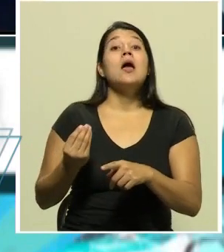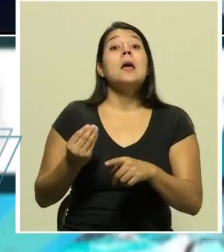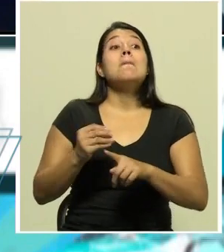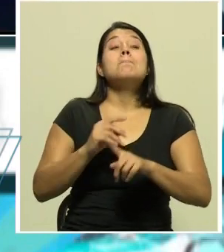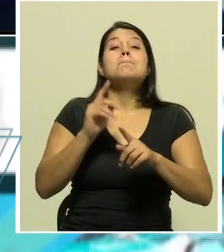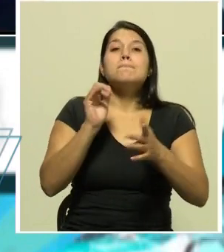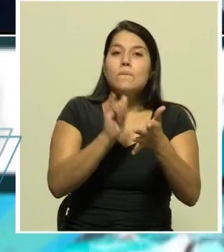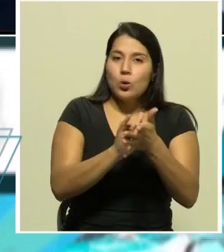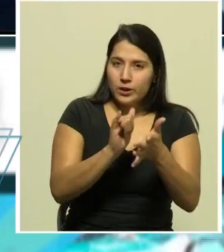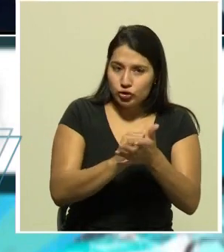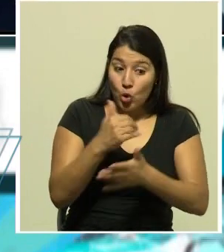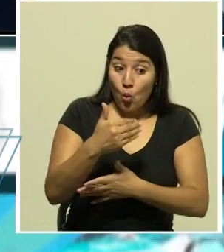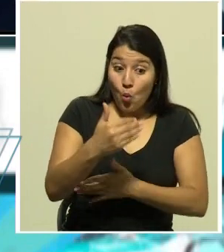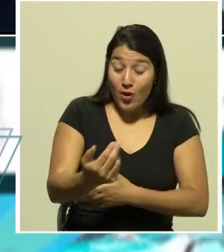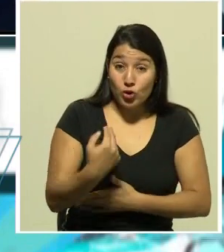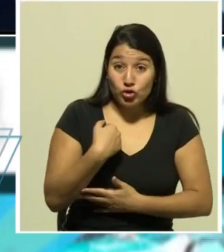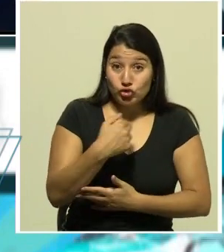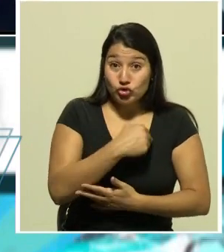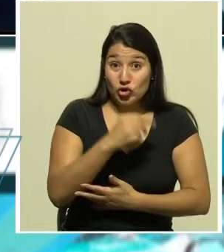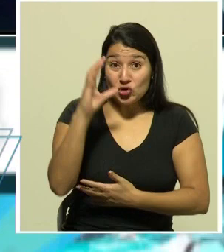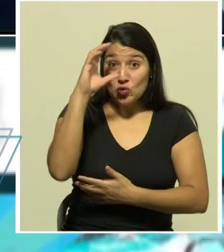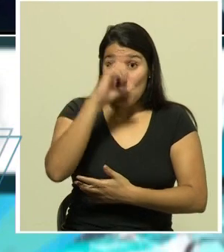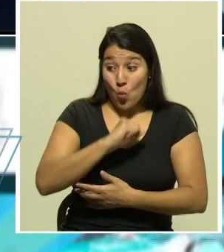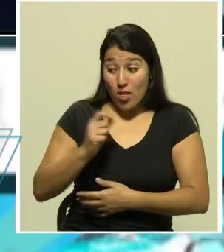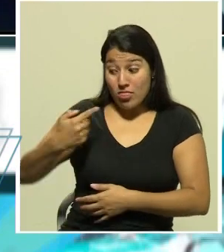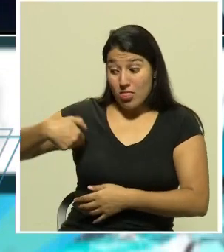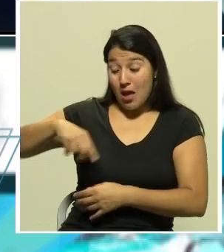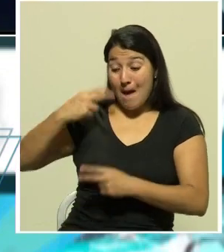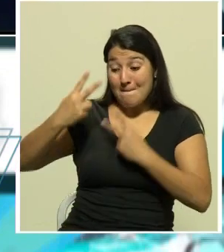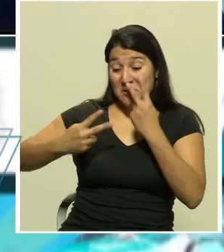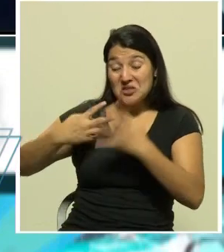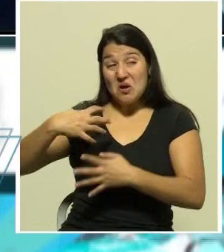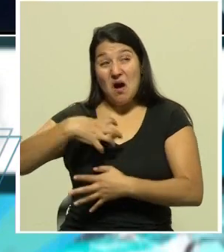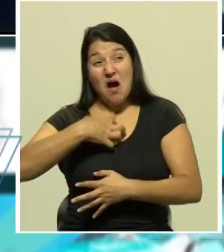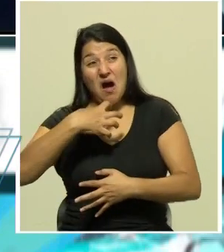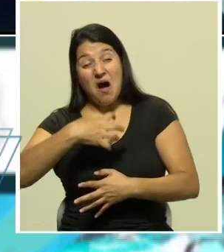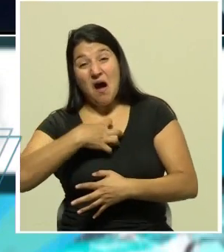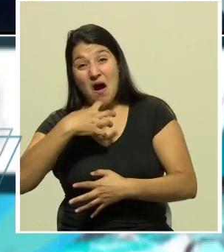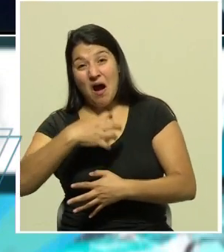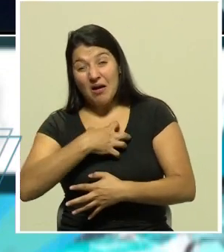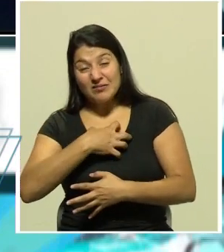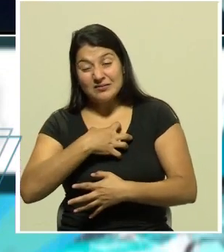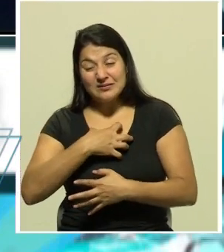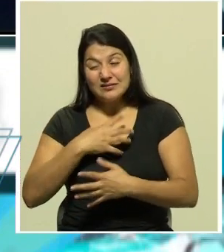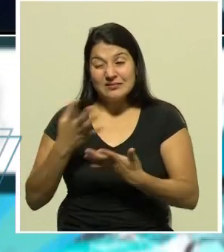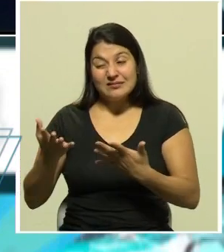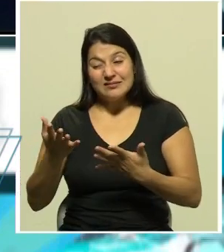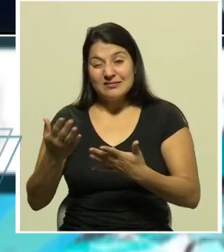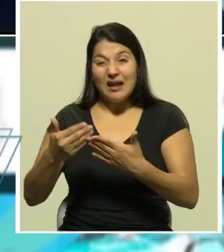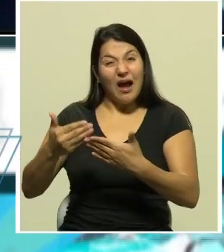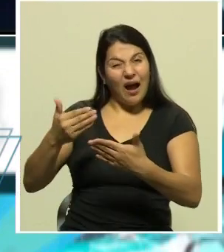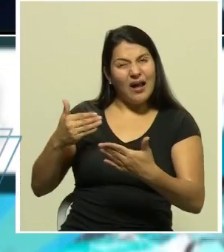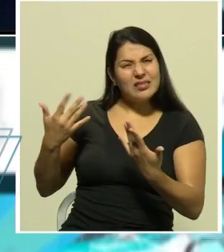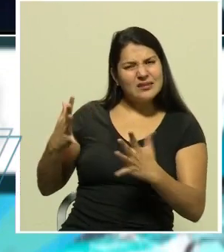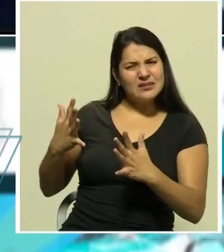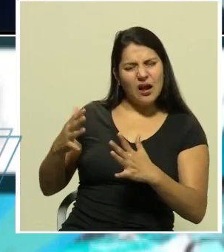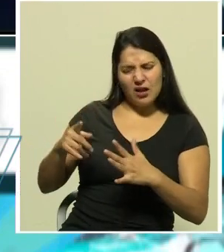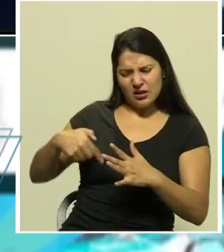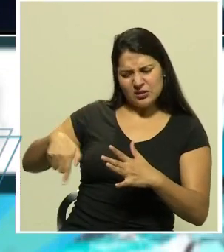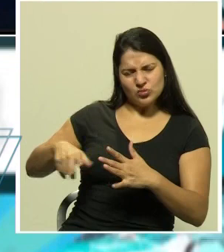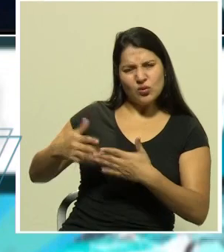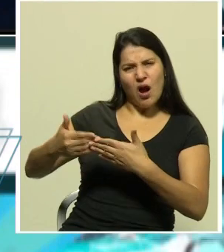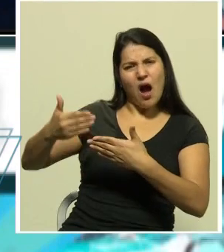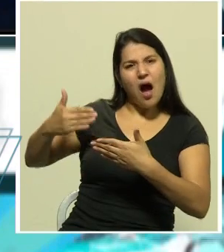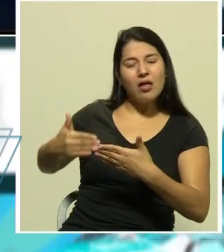problemas de contención estoy usando el término tal vez eso sería mejor los encargados de salud por cuanto había